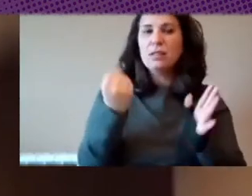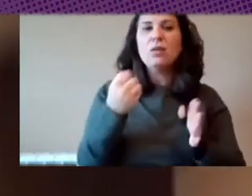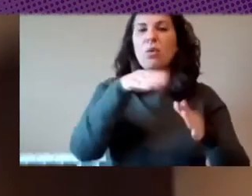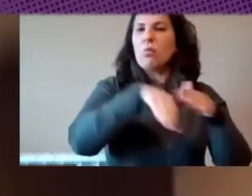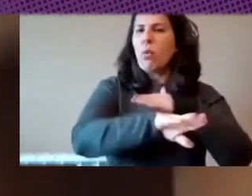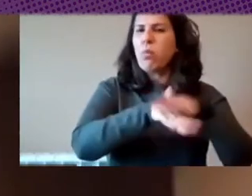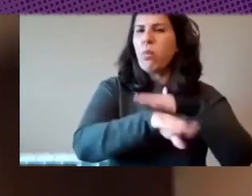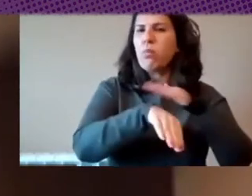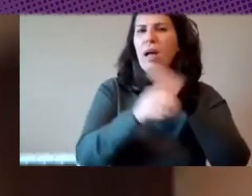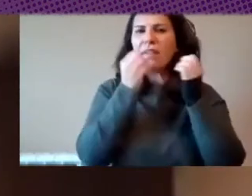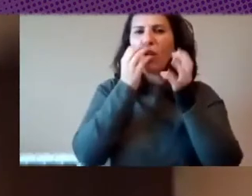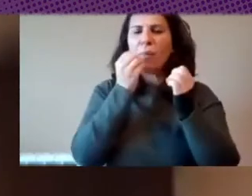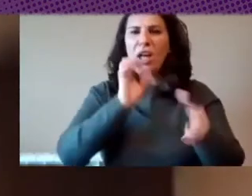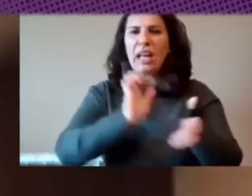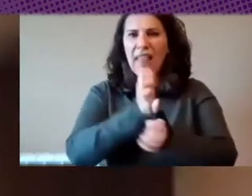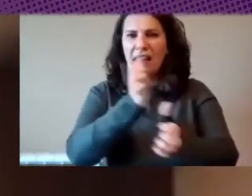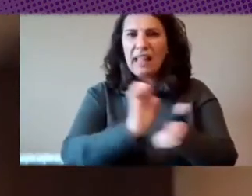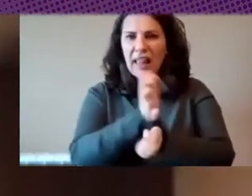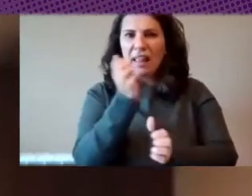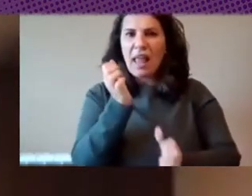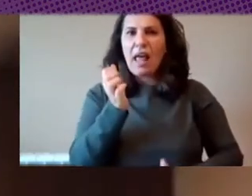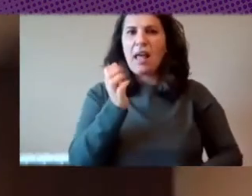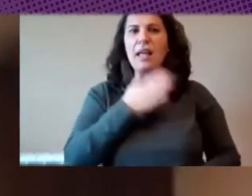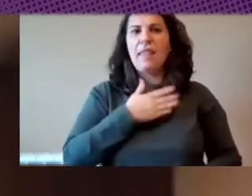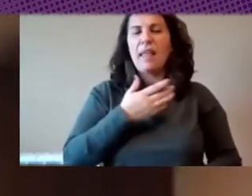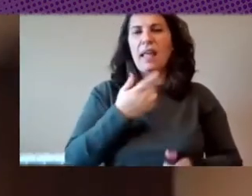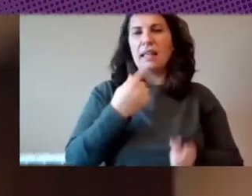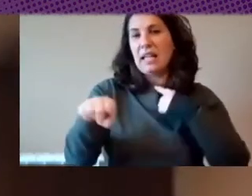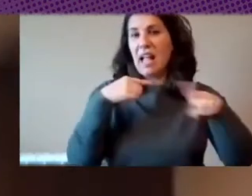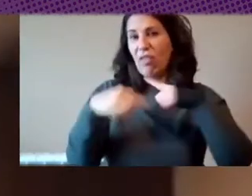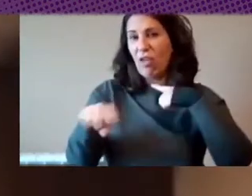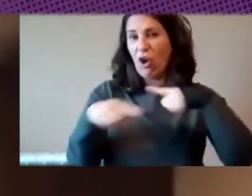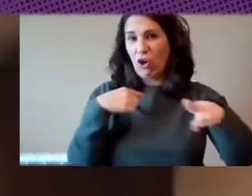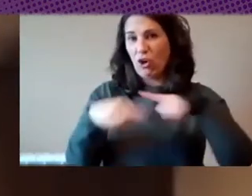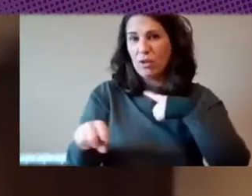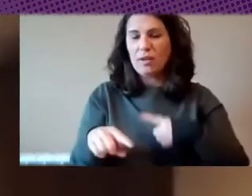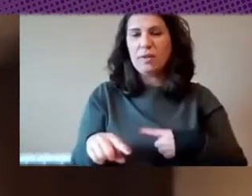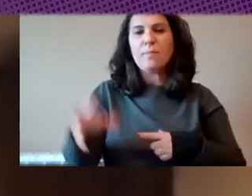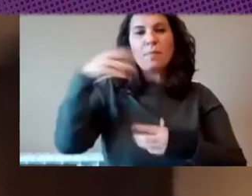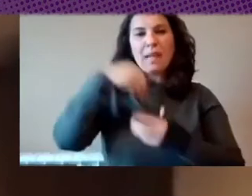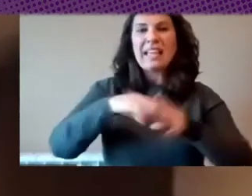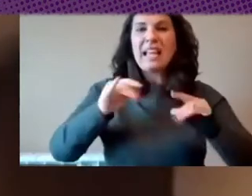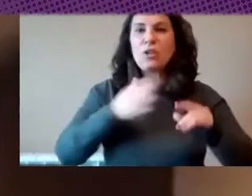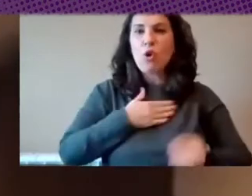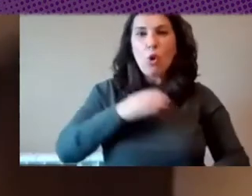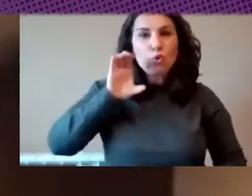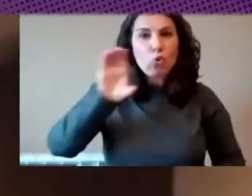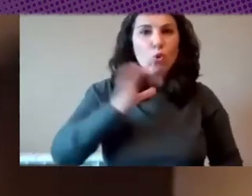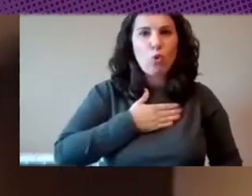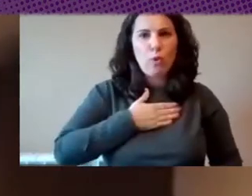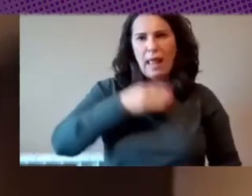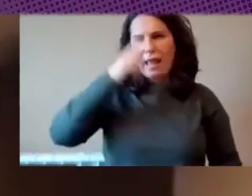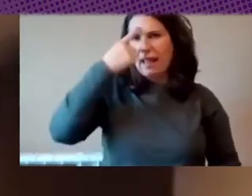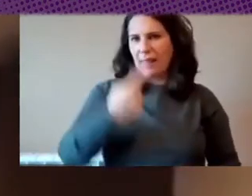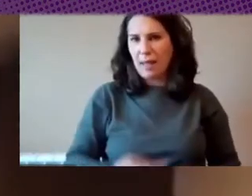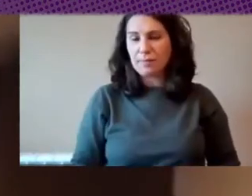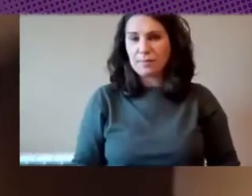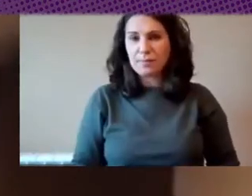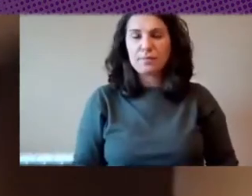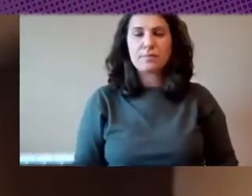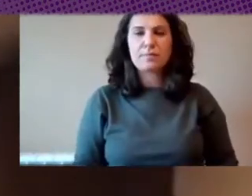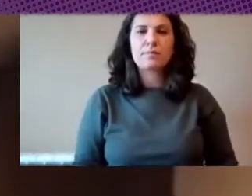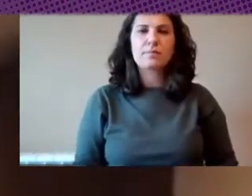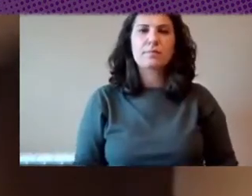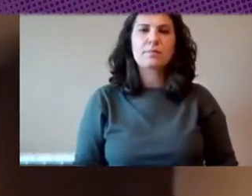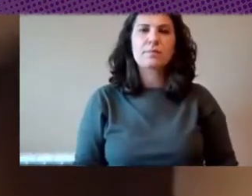información crediticia y de transaccionalidad en el territorio de la india por lo pronto es una medida